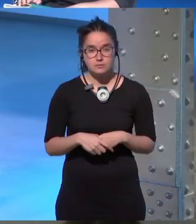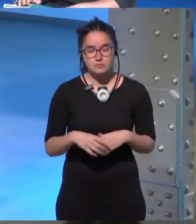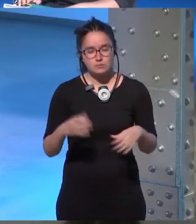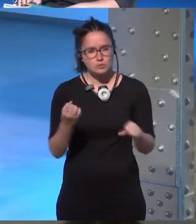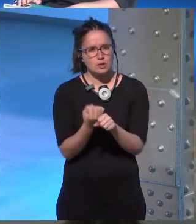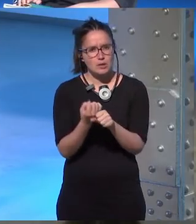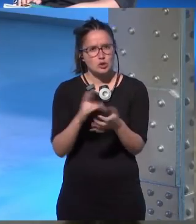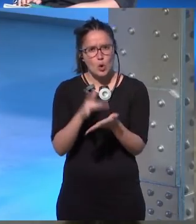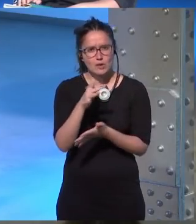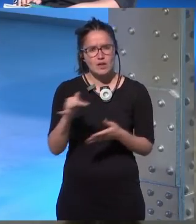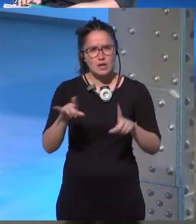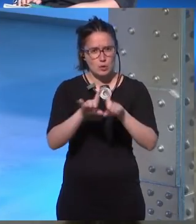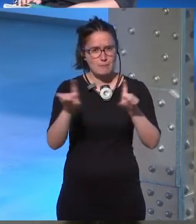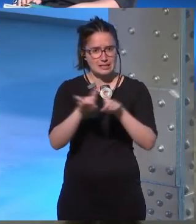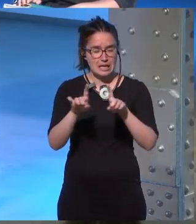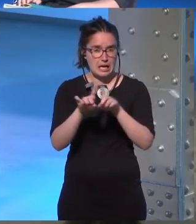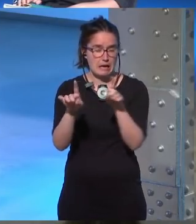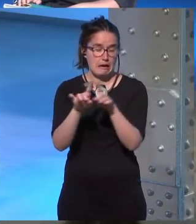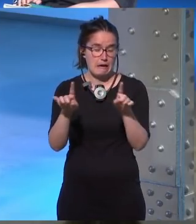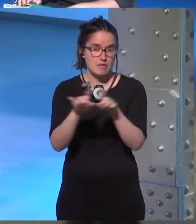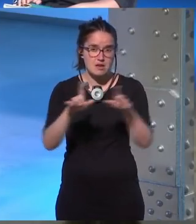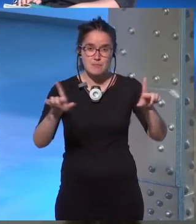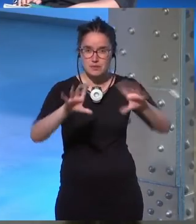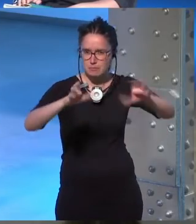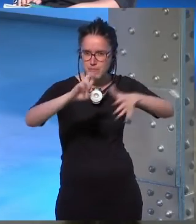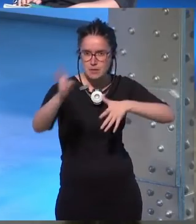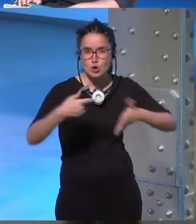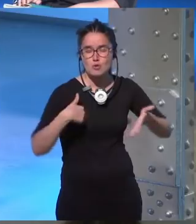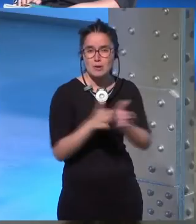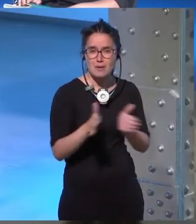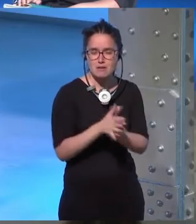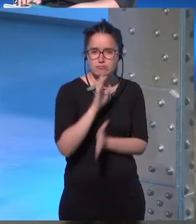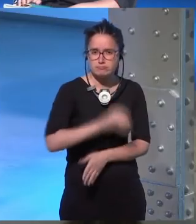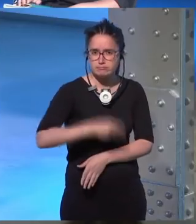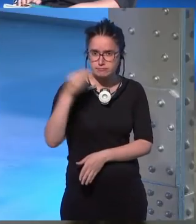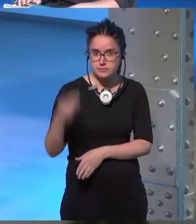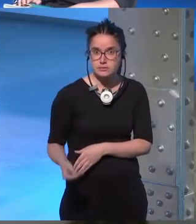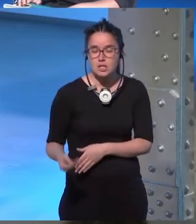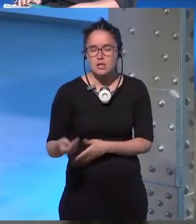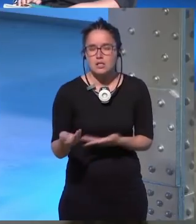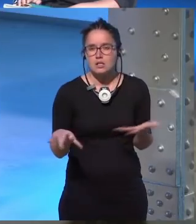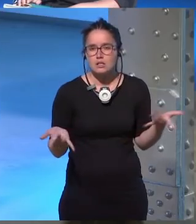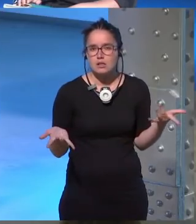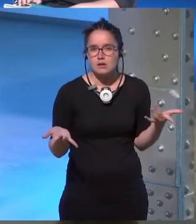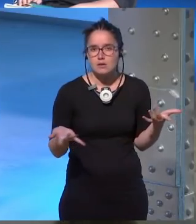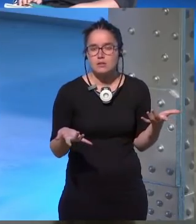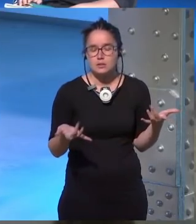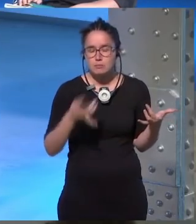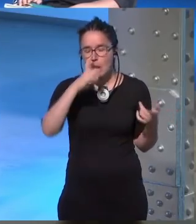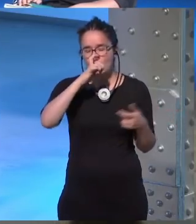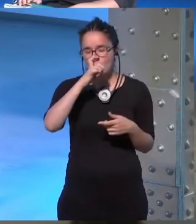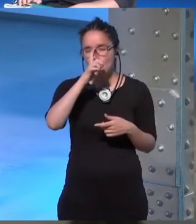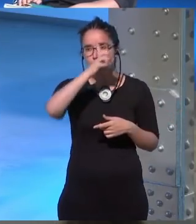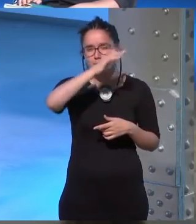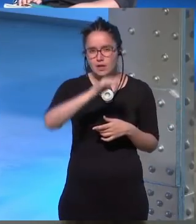trabajé una vez en una empresa de telecomunicaciones y me acuerdo que tenía una compañera maravillosa y es que recuerdo